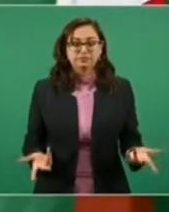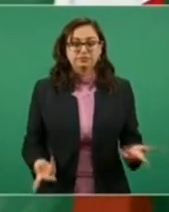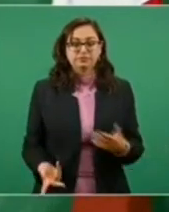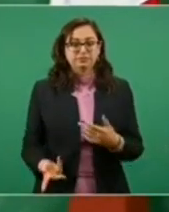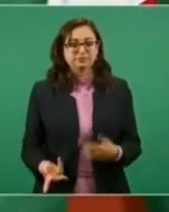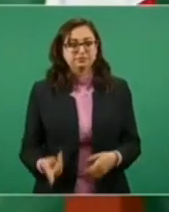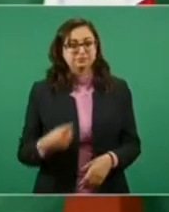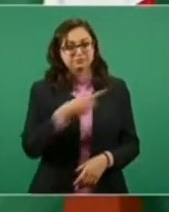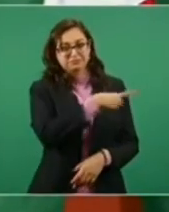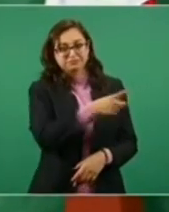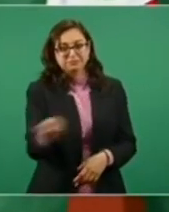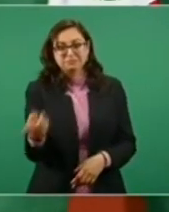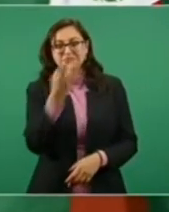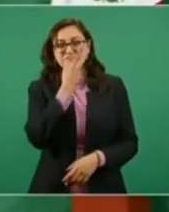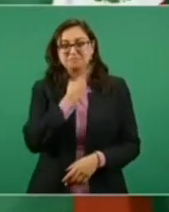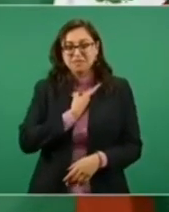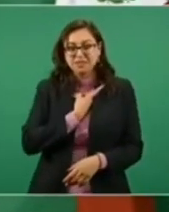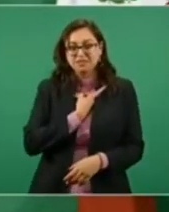decir, a ver,